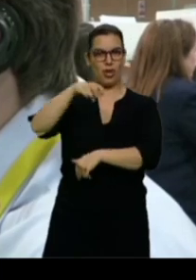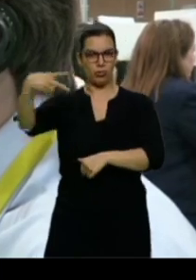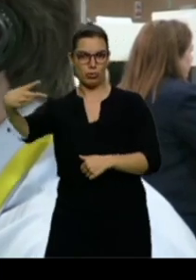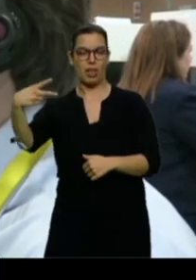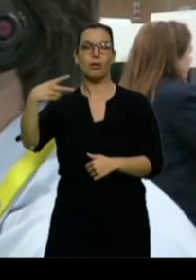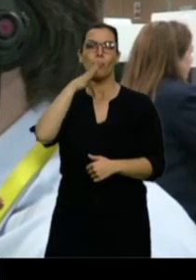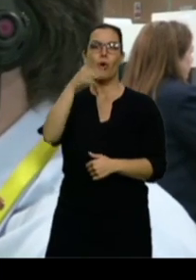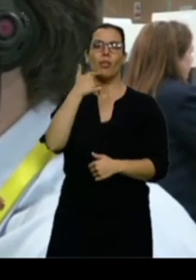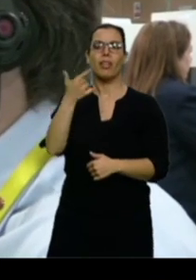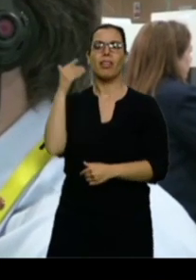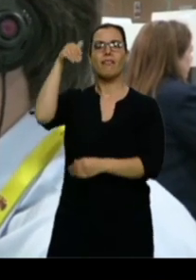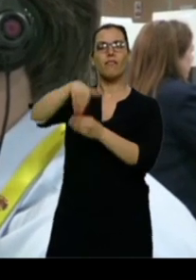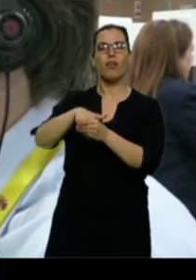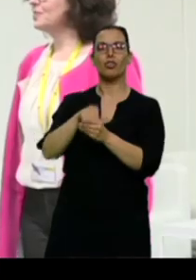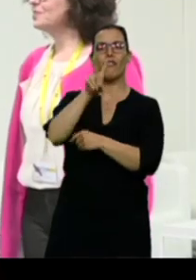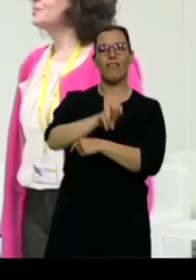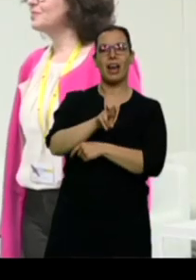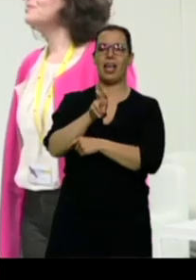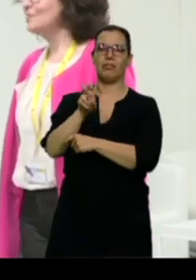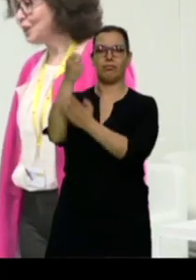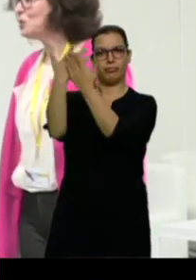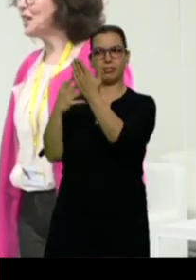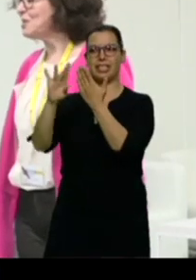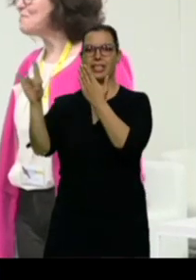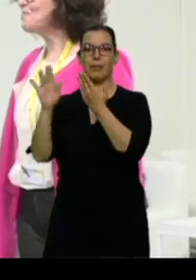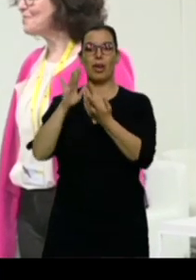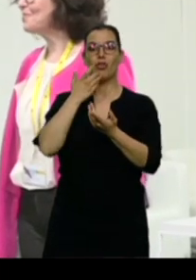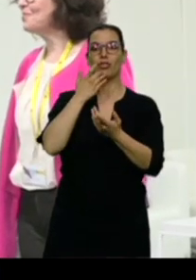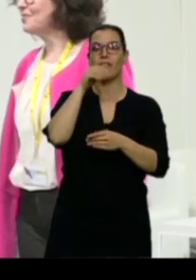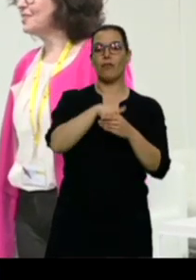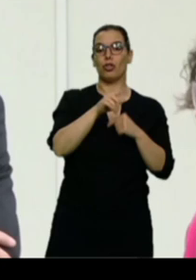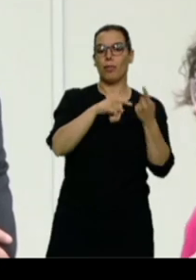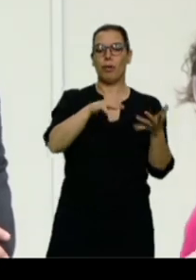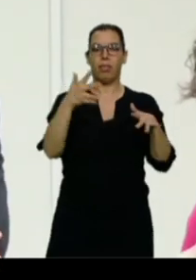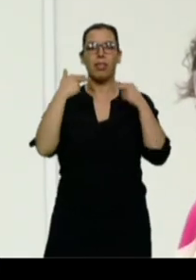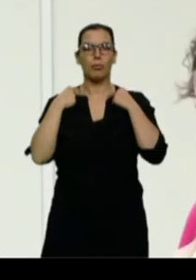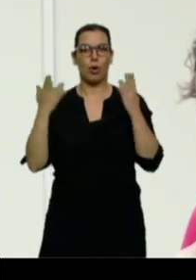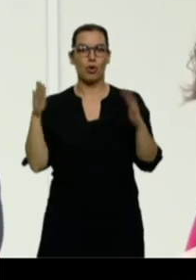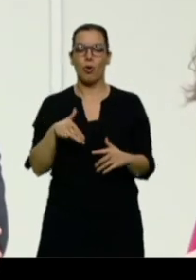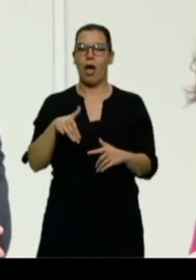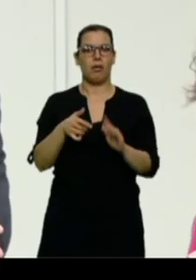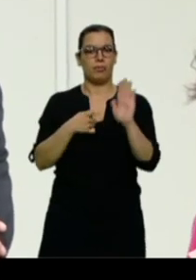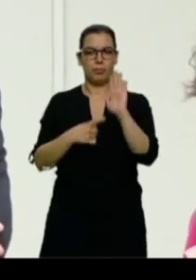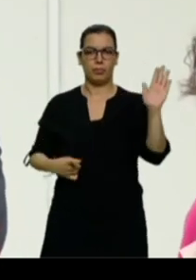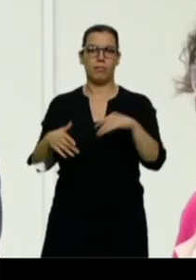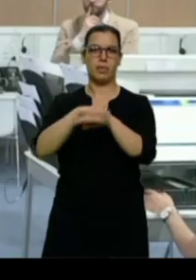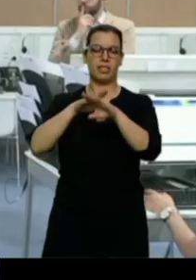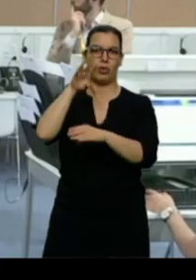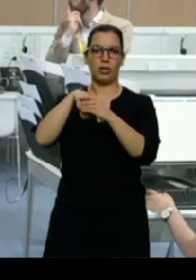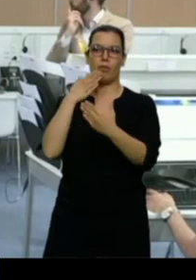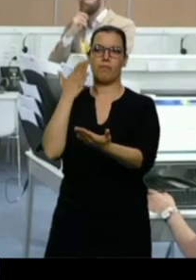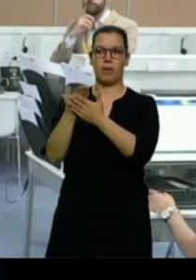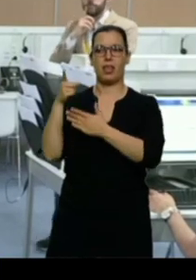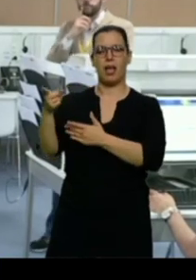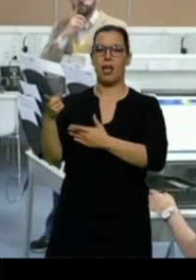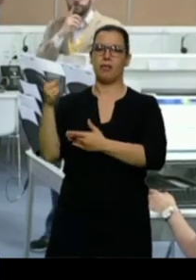votos útiles, pero no los que no se han traducido en escaños. El Ministerio de Interior ha ordenado que se subsane el error y ha garantizado la fiabilidad